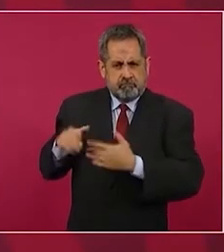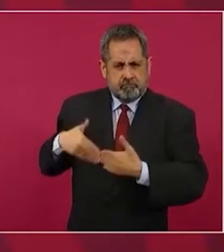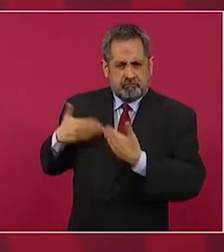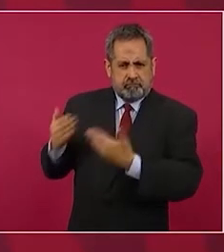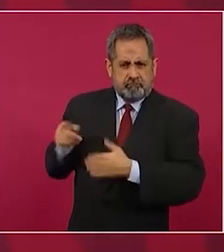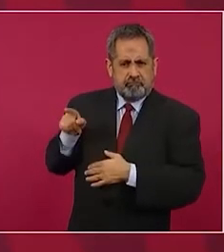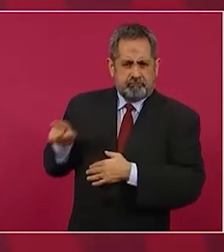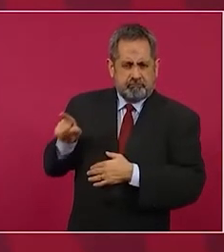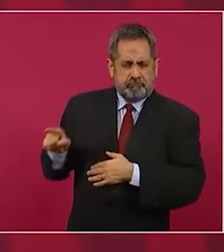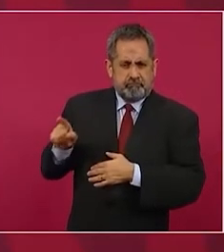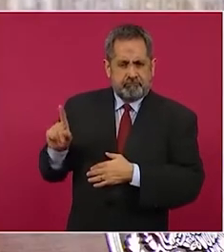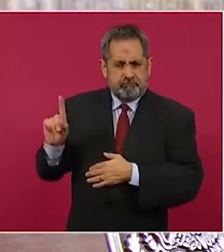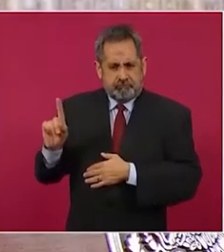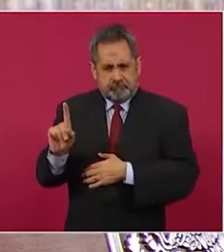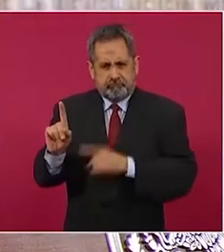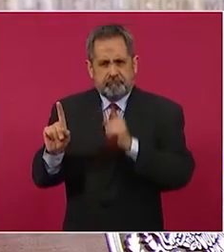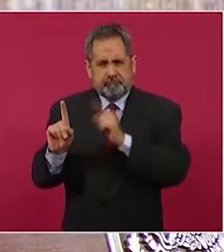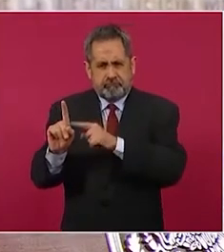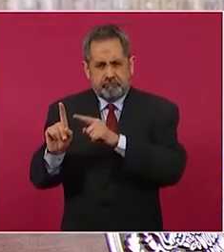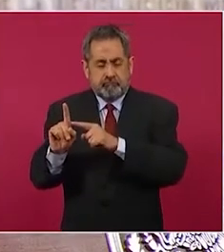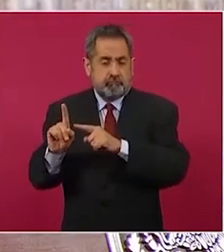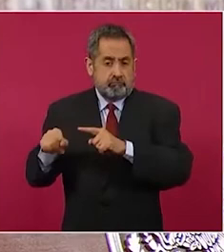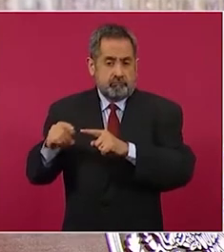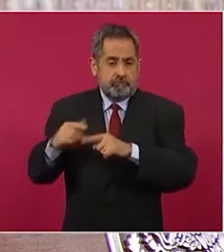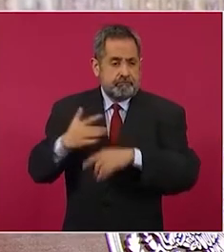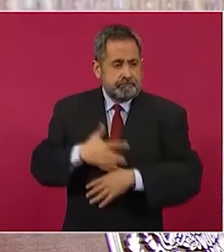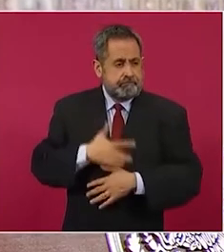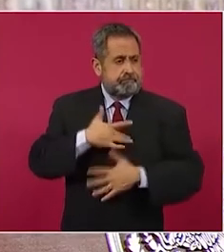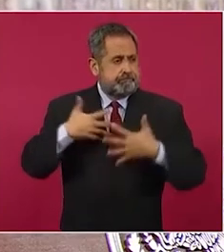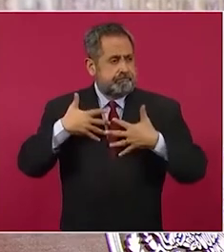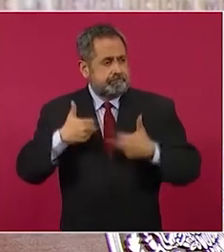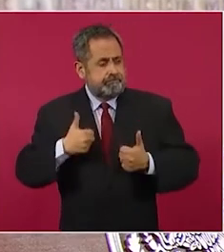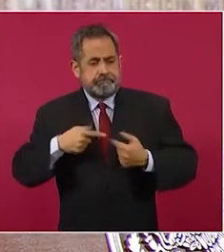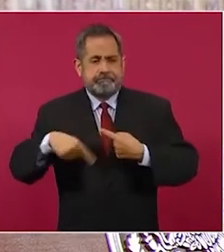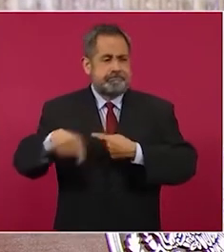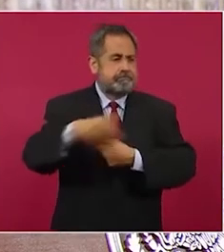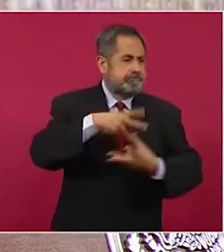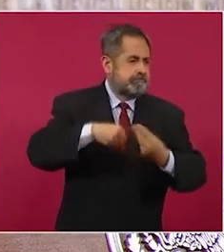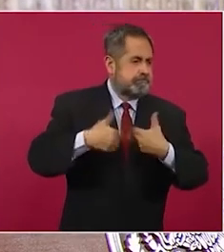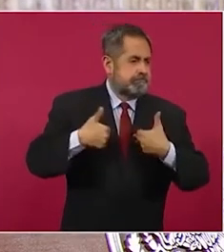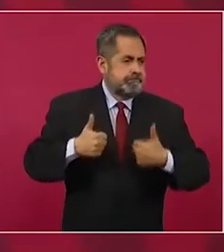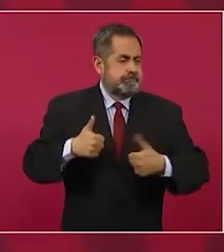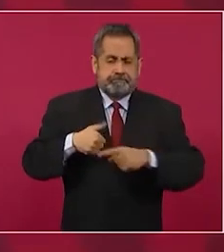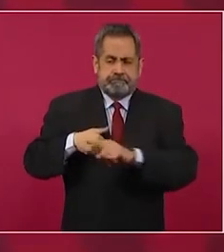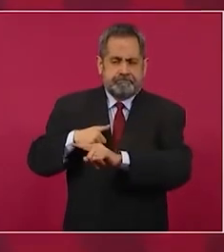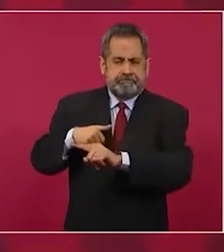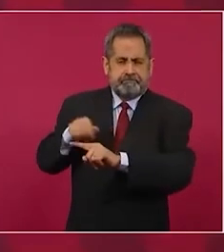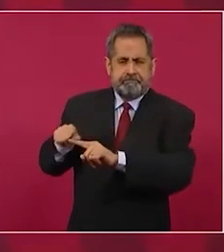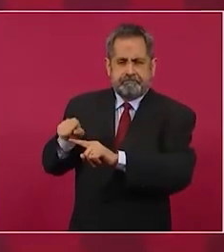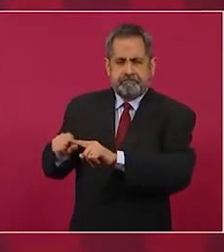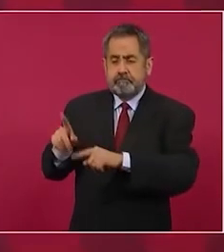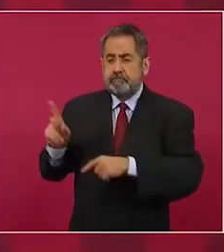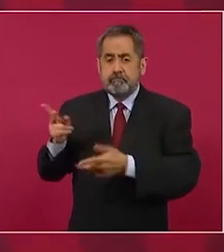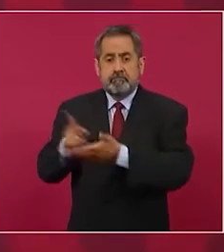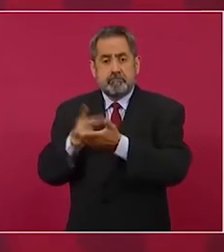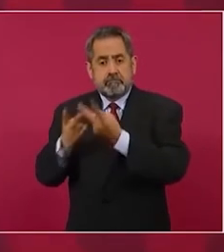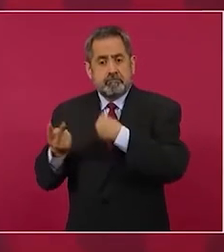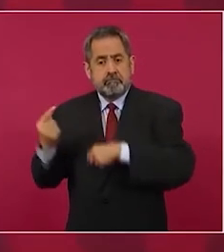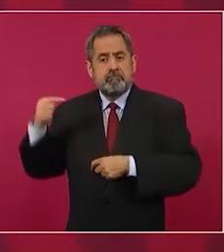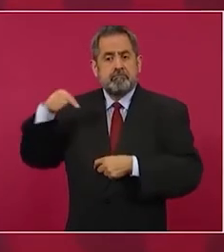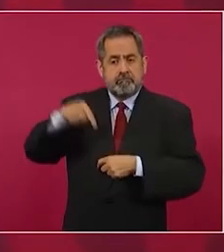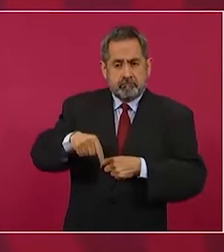confianza porque tiene mucha sensibilidad social y ha venido aquí también